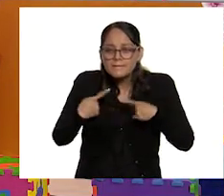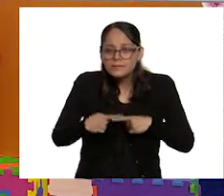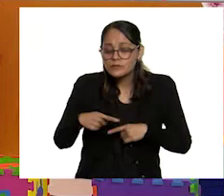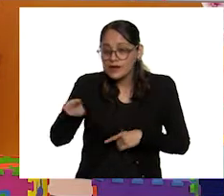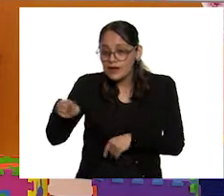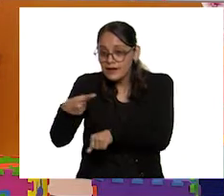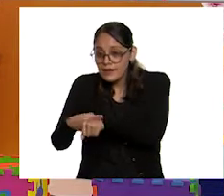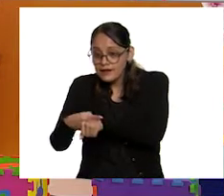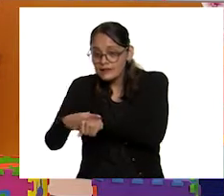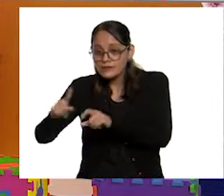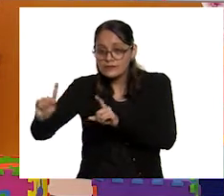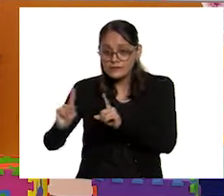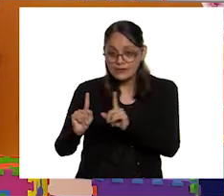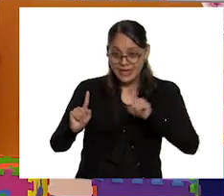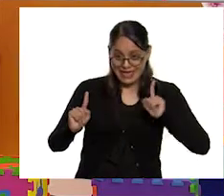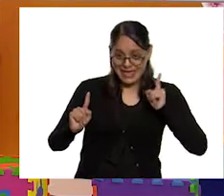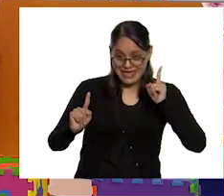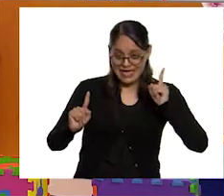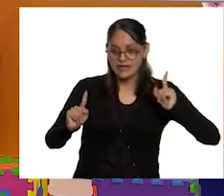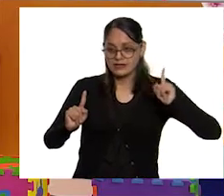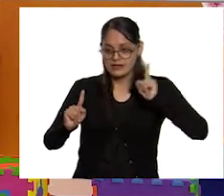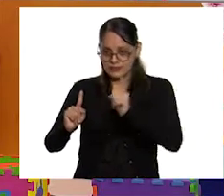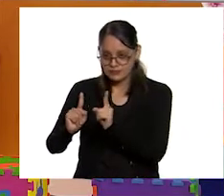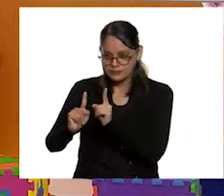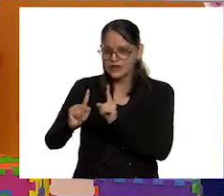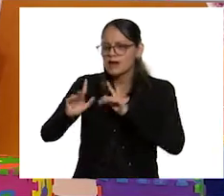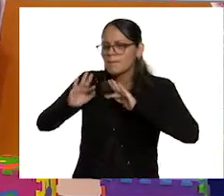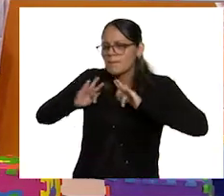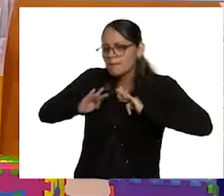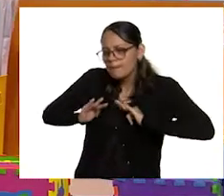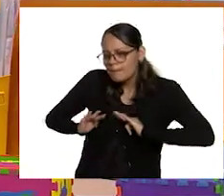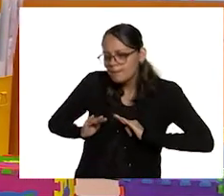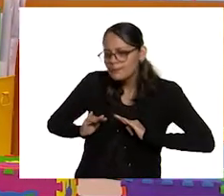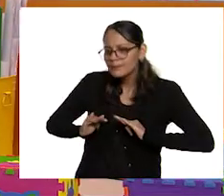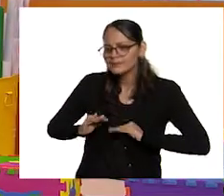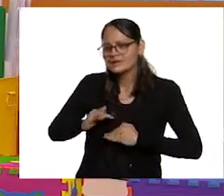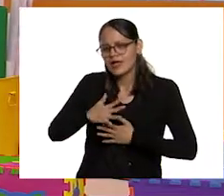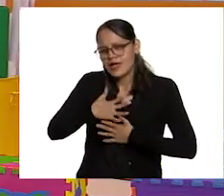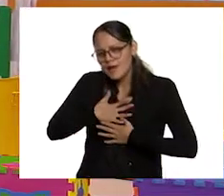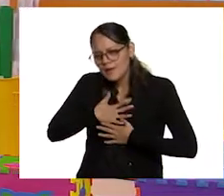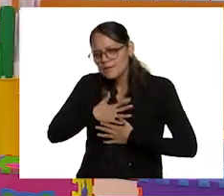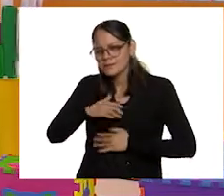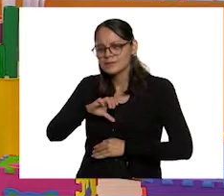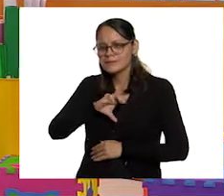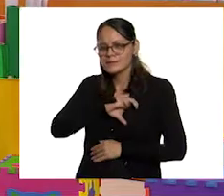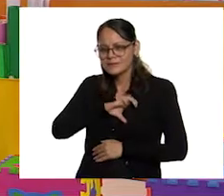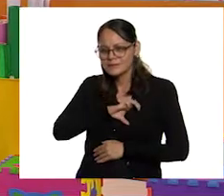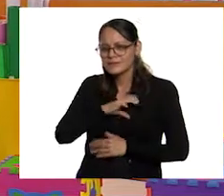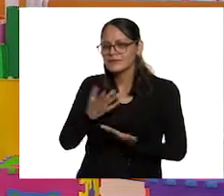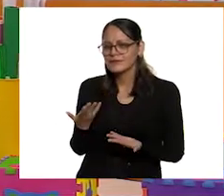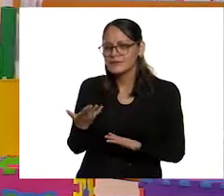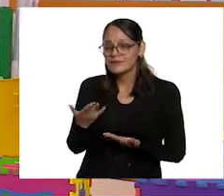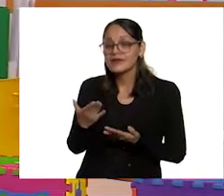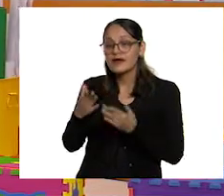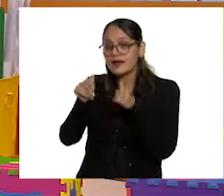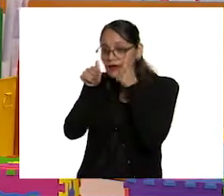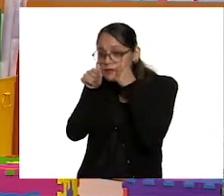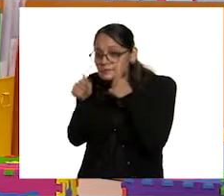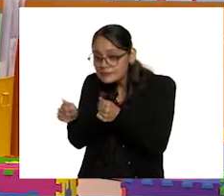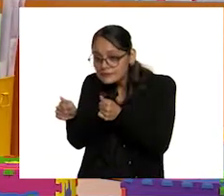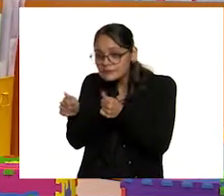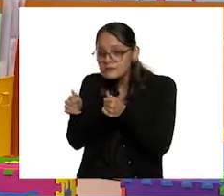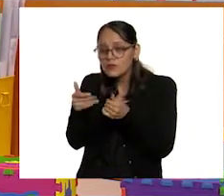con el paciente. Su carácter es tranquilo, amoroso, atento,